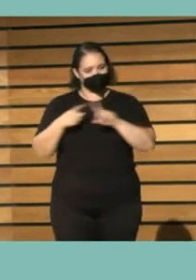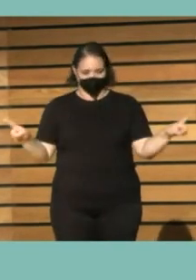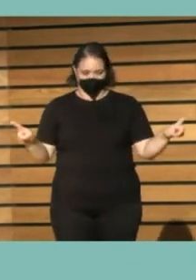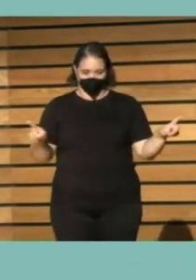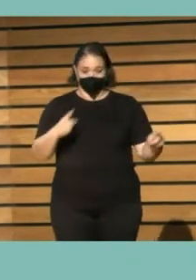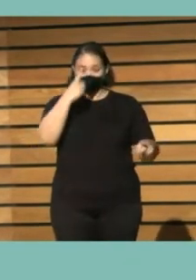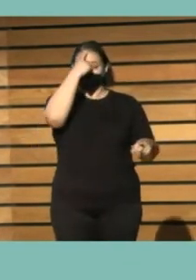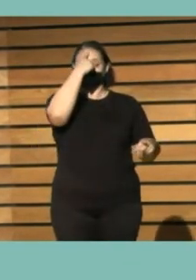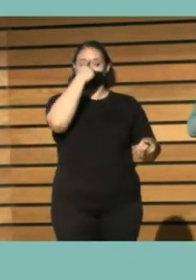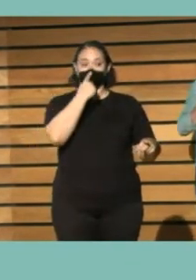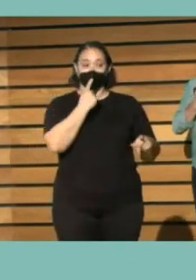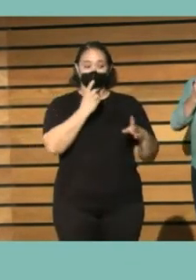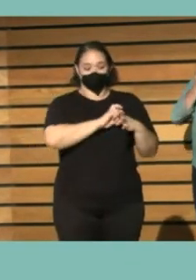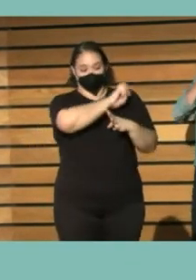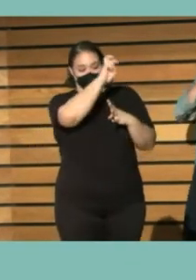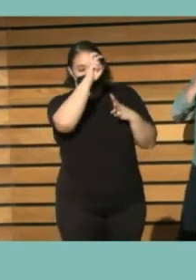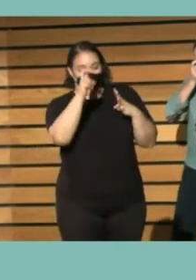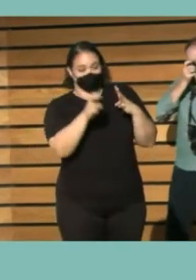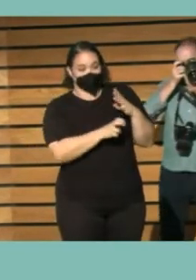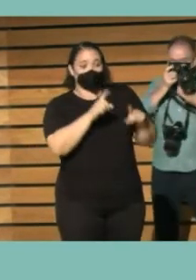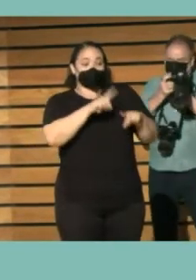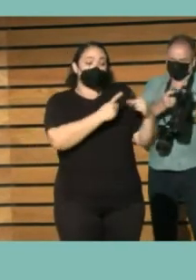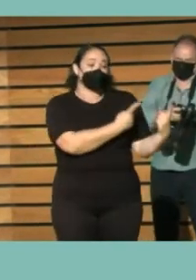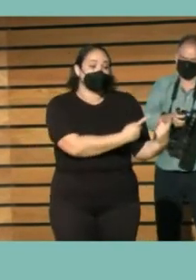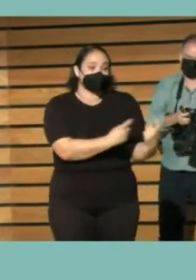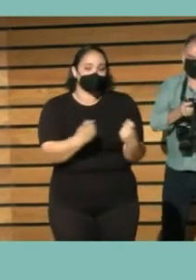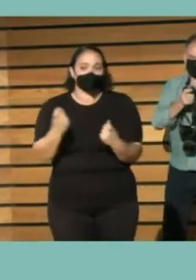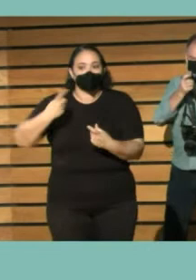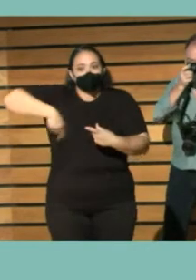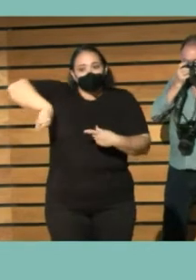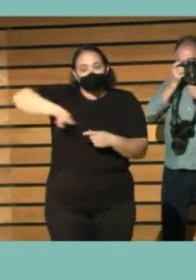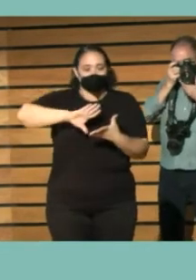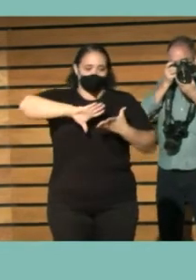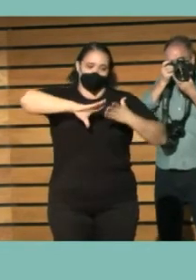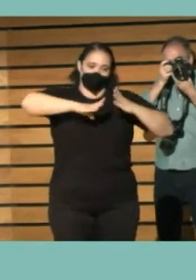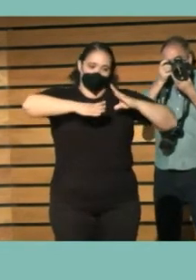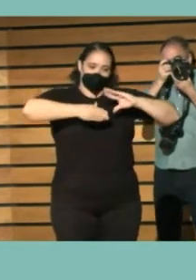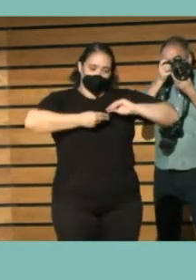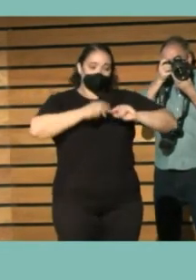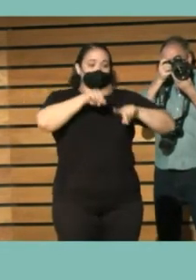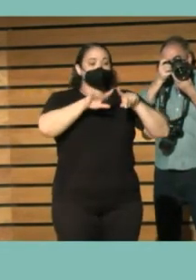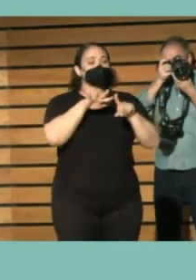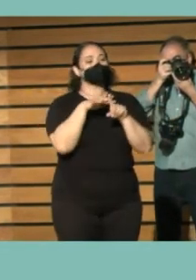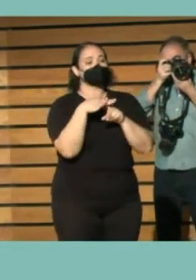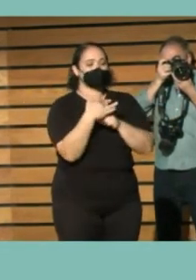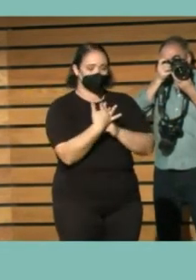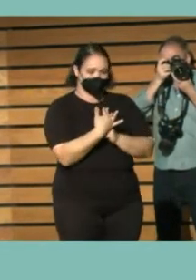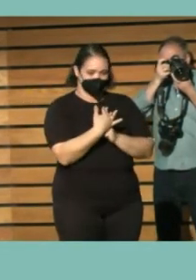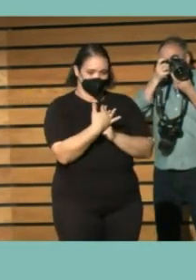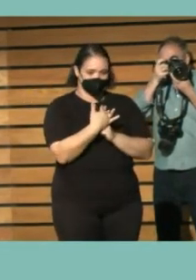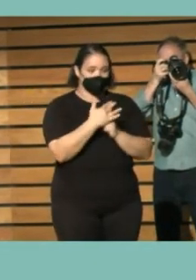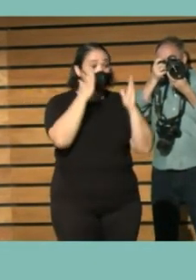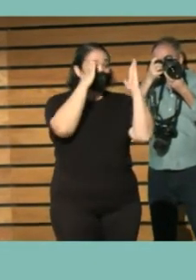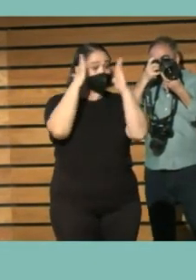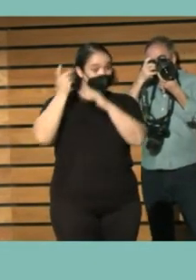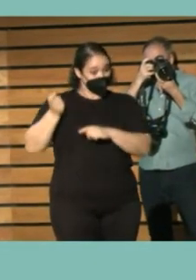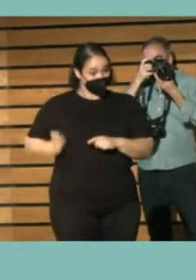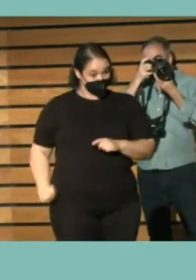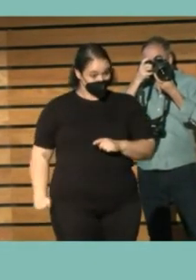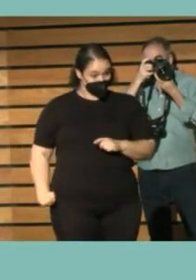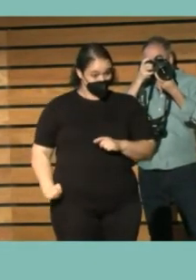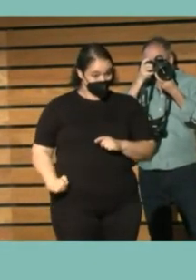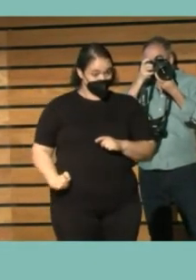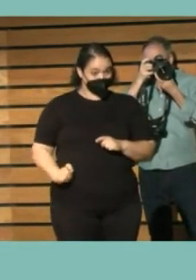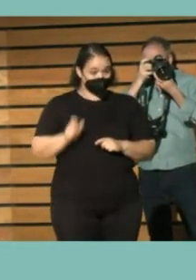perfiles son variados y son necesarios a medida que nos tenemos que adaptar a cada cosa que va ocurriendo pero el bibliotecario como decía